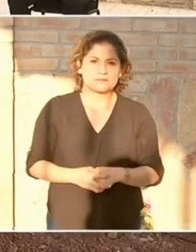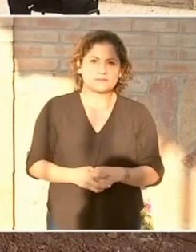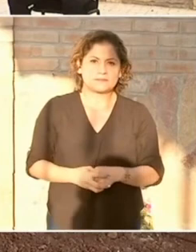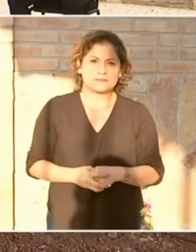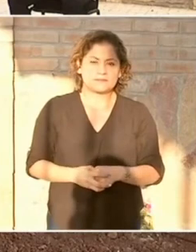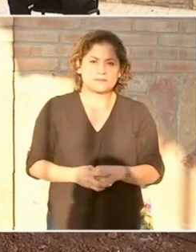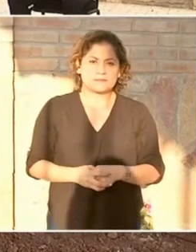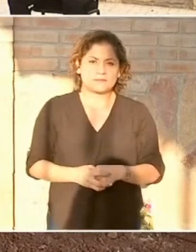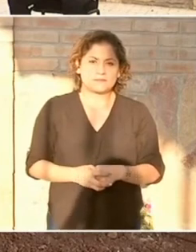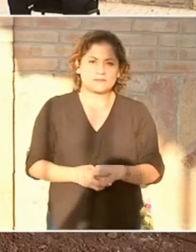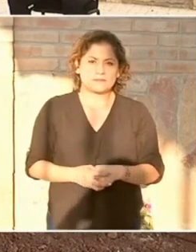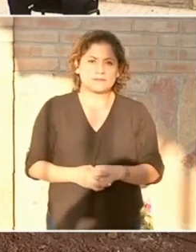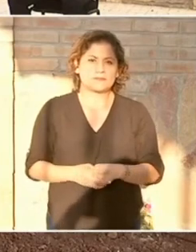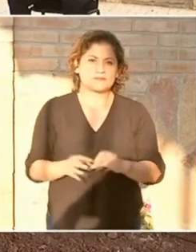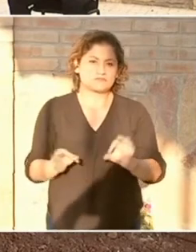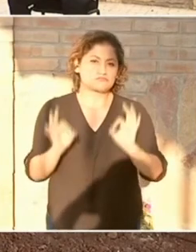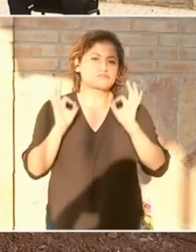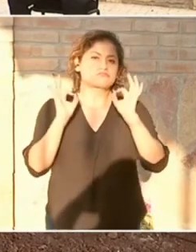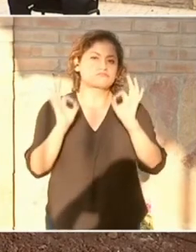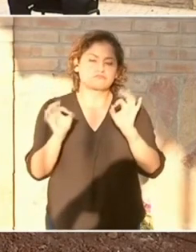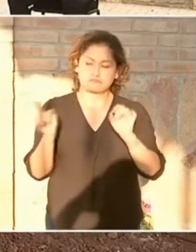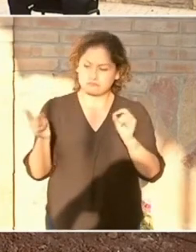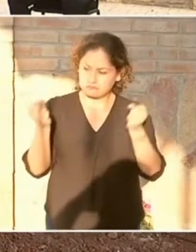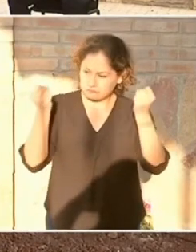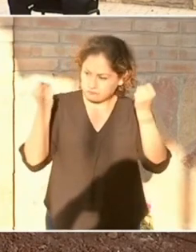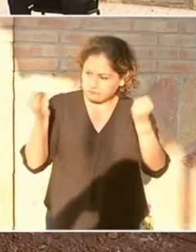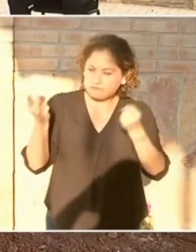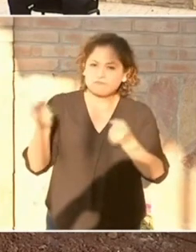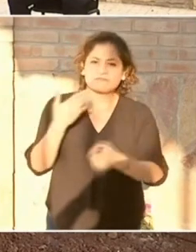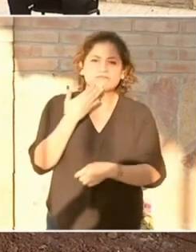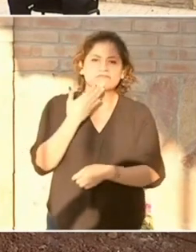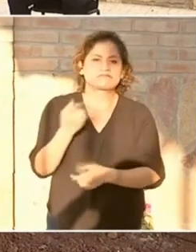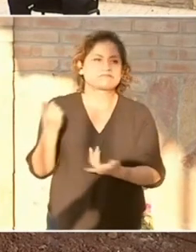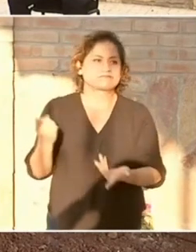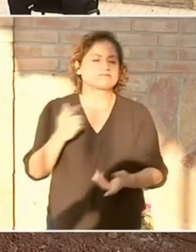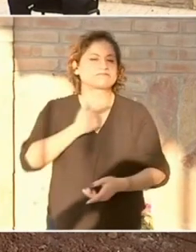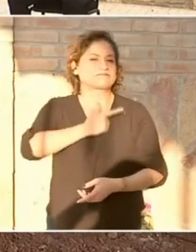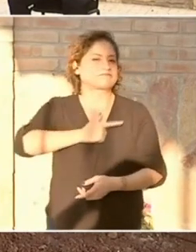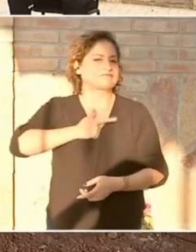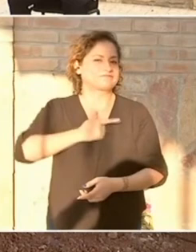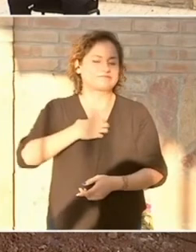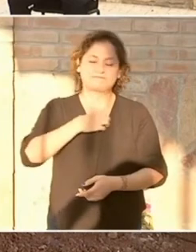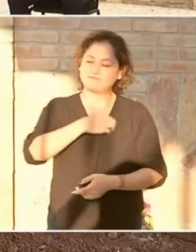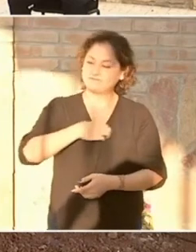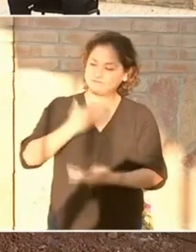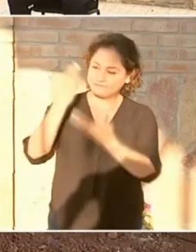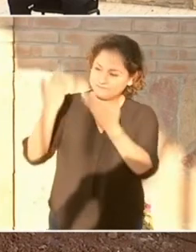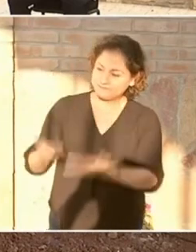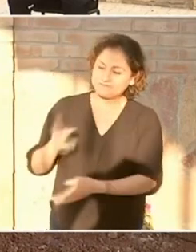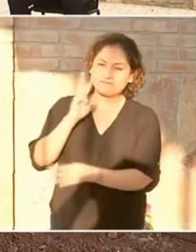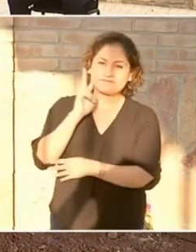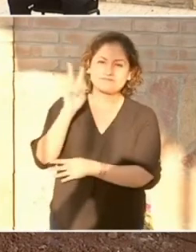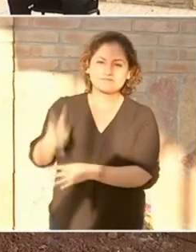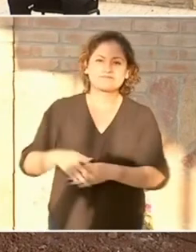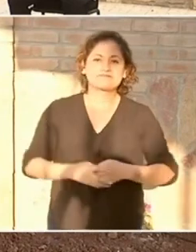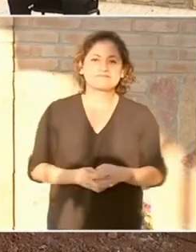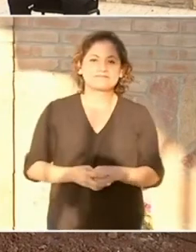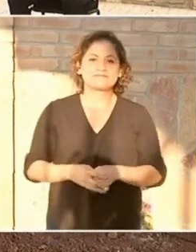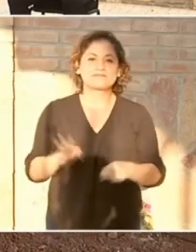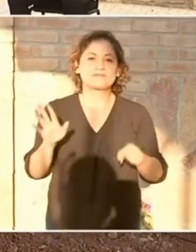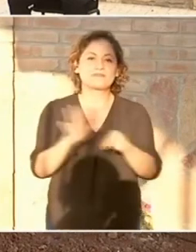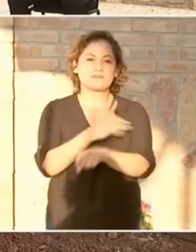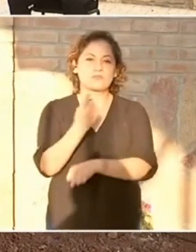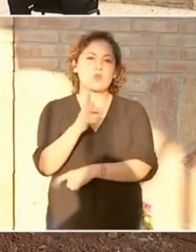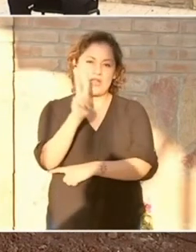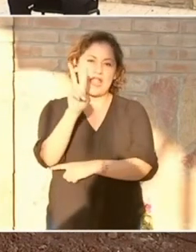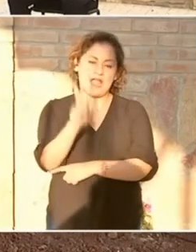muy fortalecido, me da muchísimo gusto. La verdad es que las enfermedades,